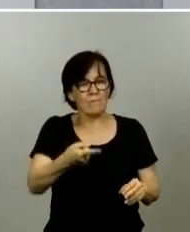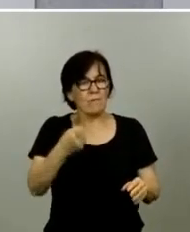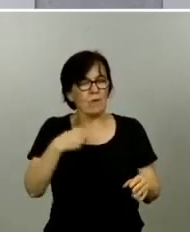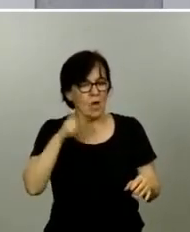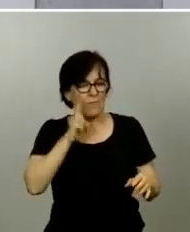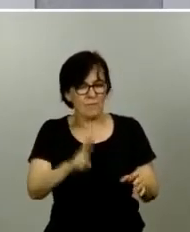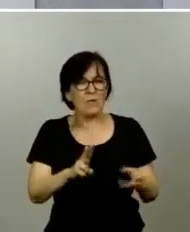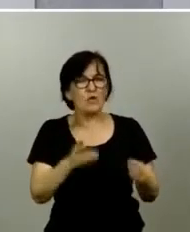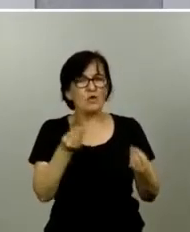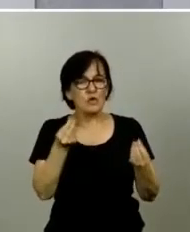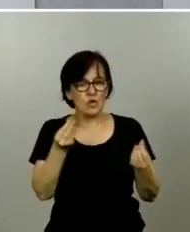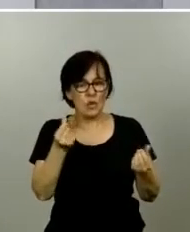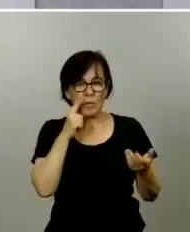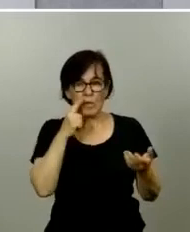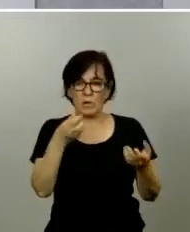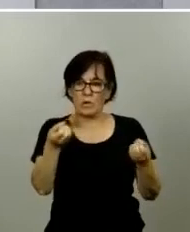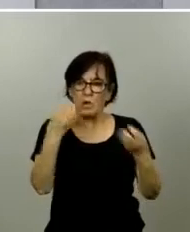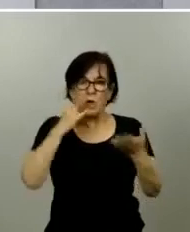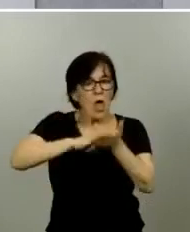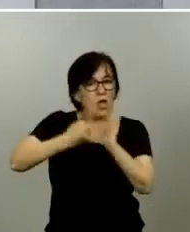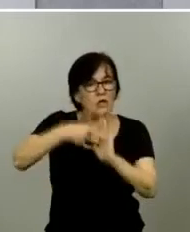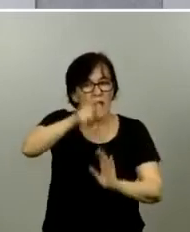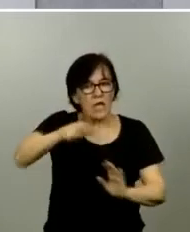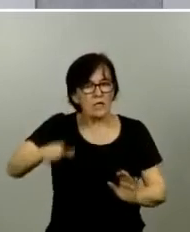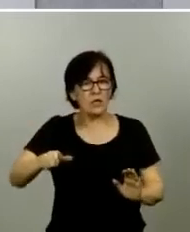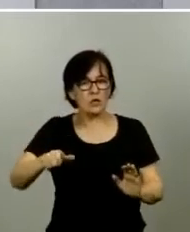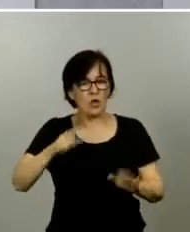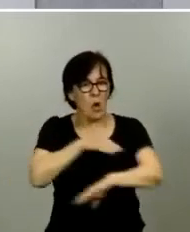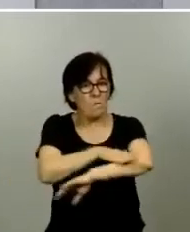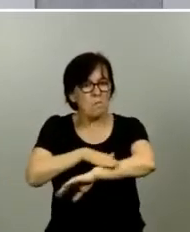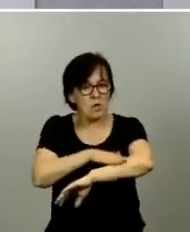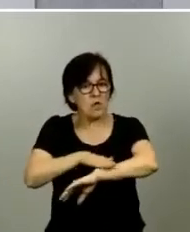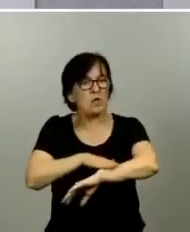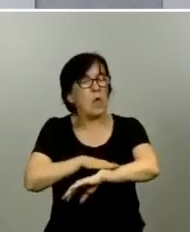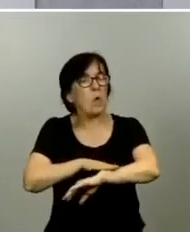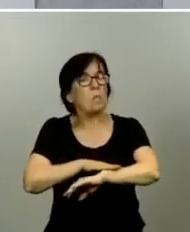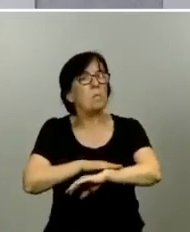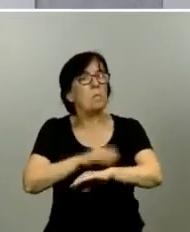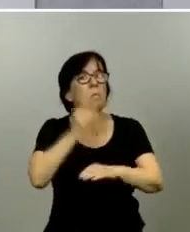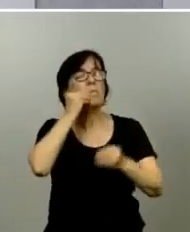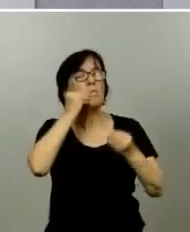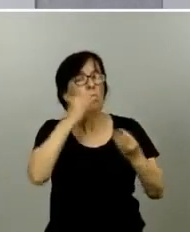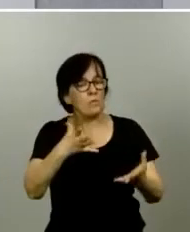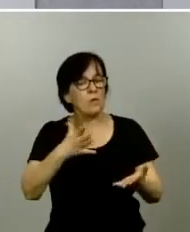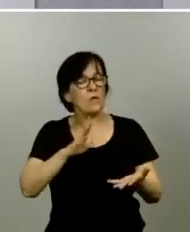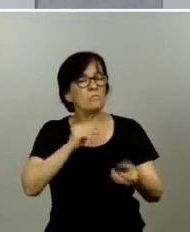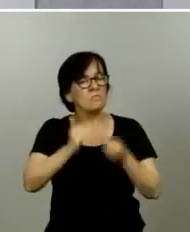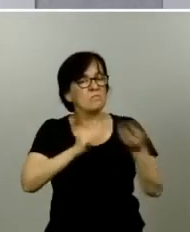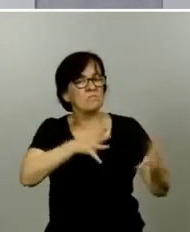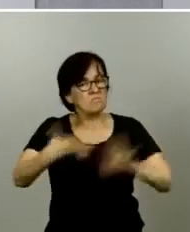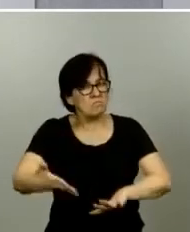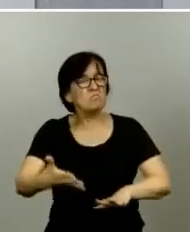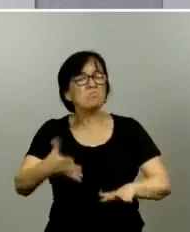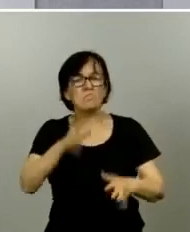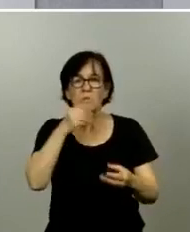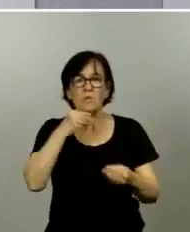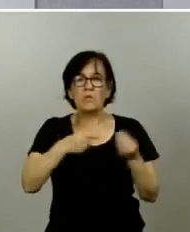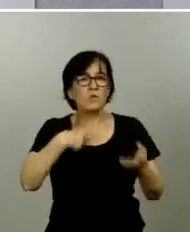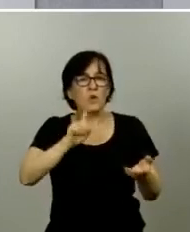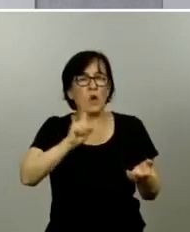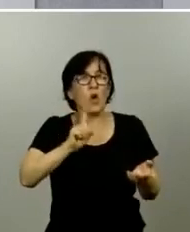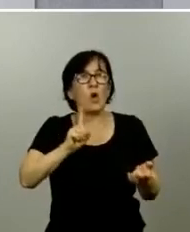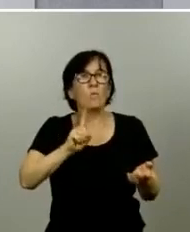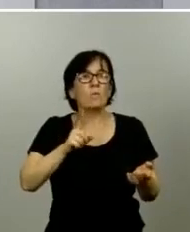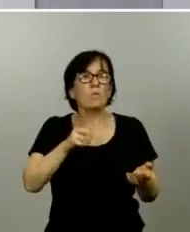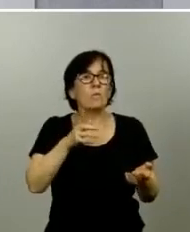por los comentarios de los técnicos del ministerio pues muy bien planteadas y muy bien ejecutadas y por tanto yo no voy a